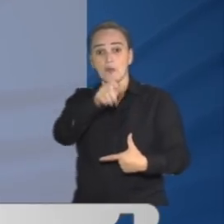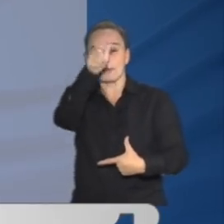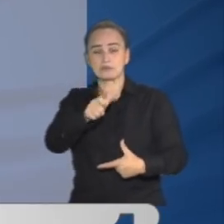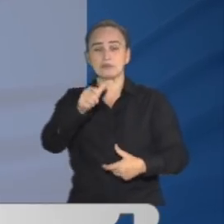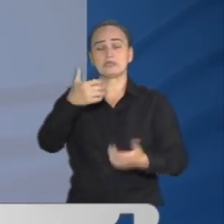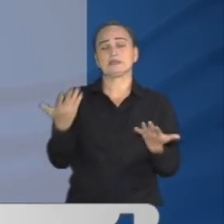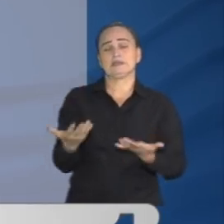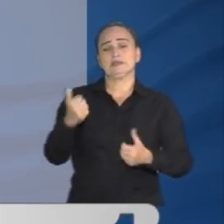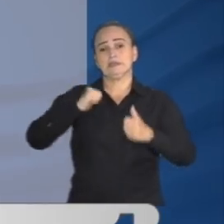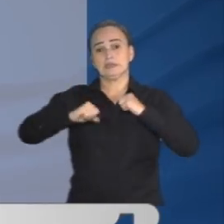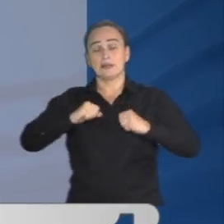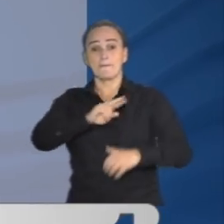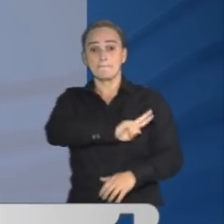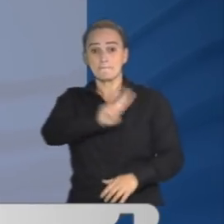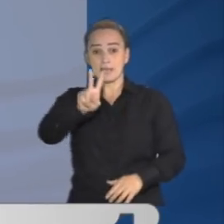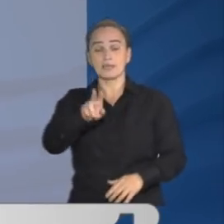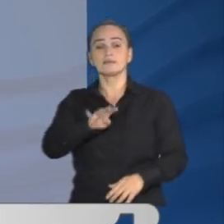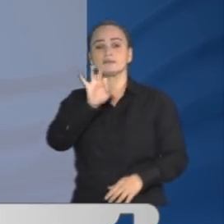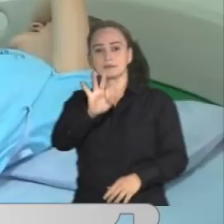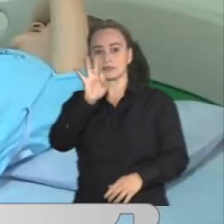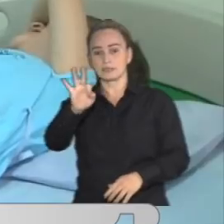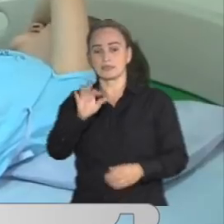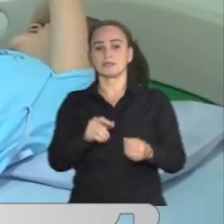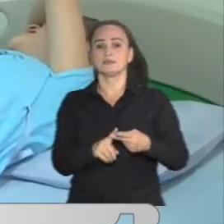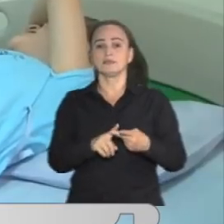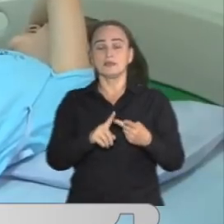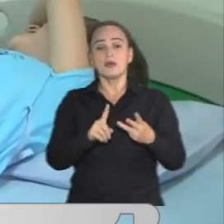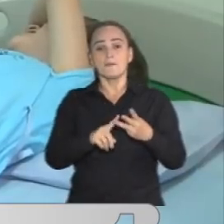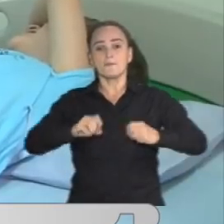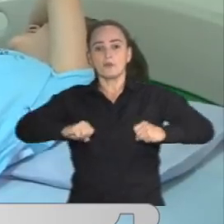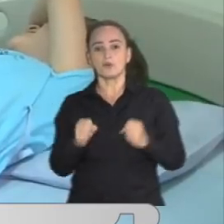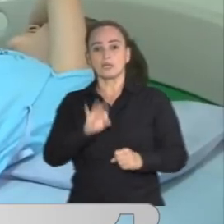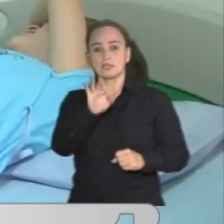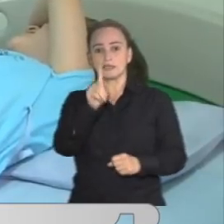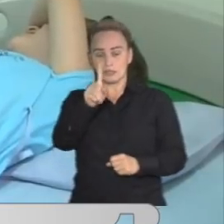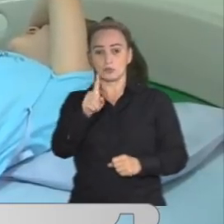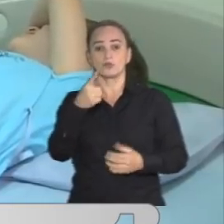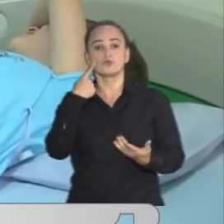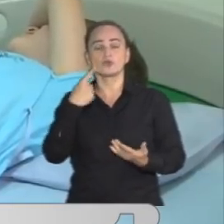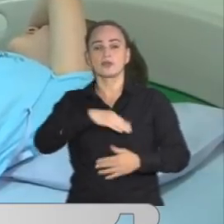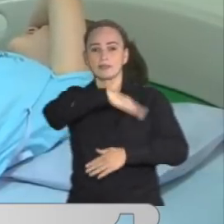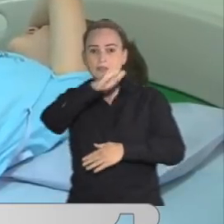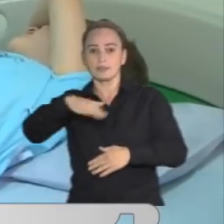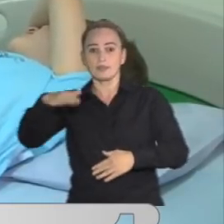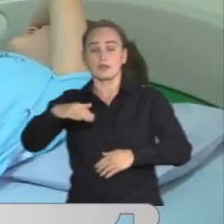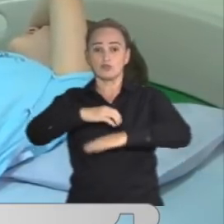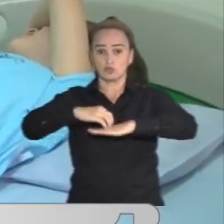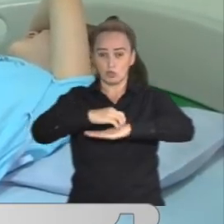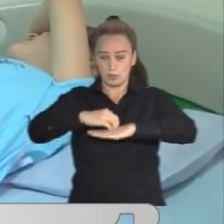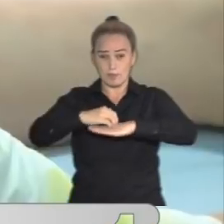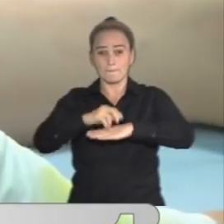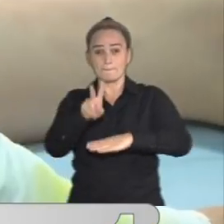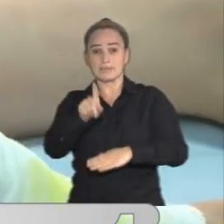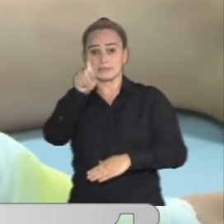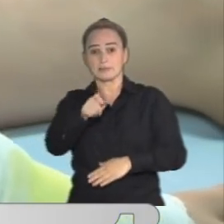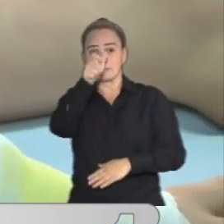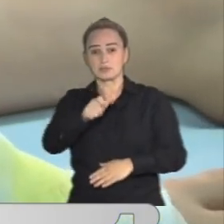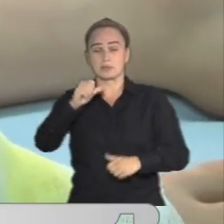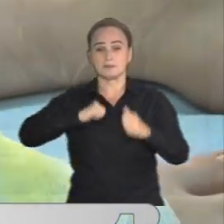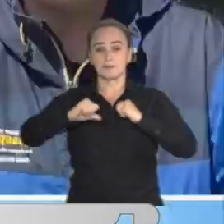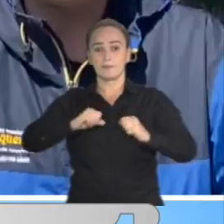afectadas. Valle con 33, Bogotá con 31 lesionados y el departamento del Tolima con 26 personas lesionadas.